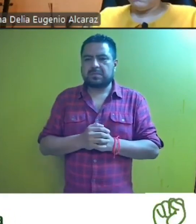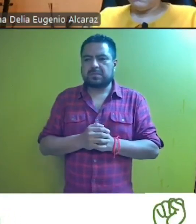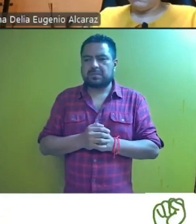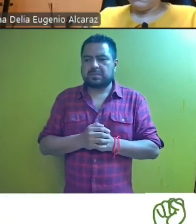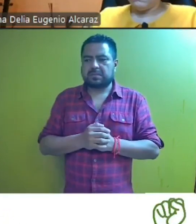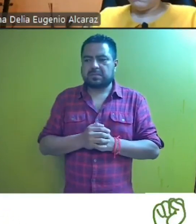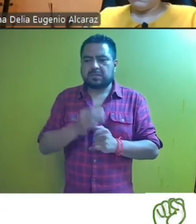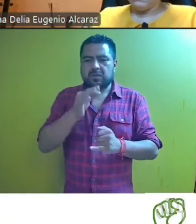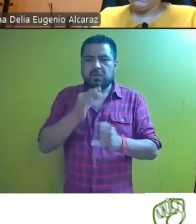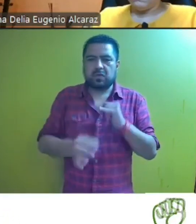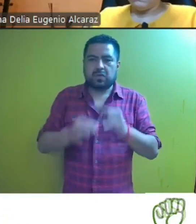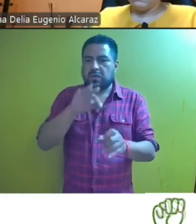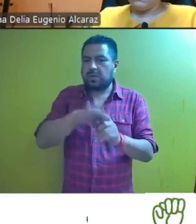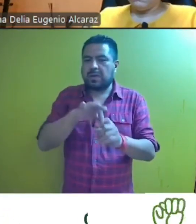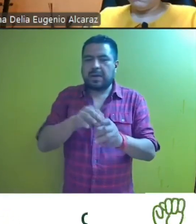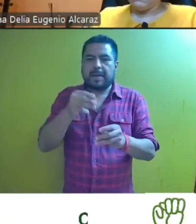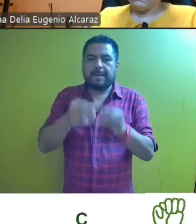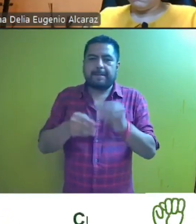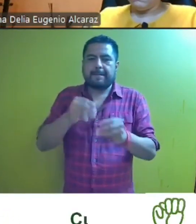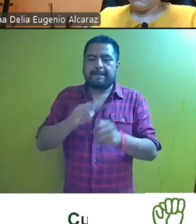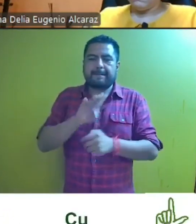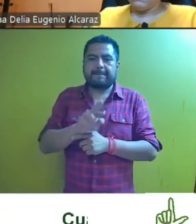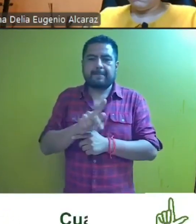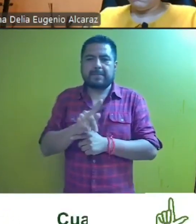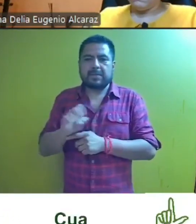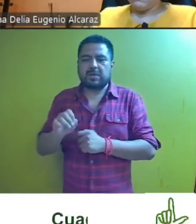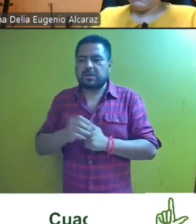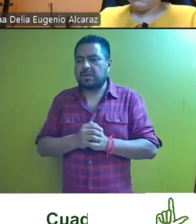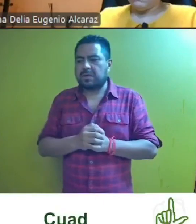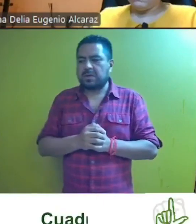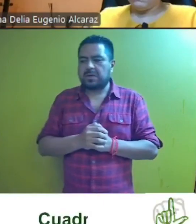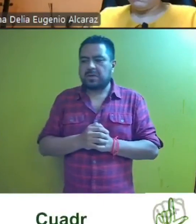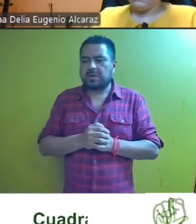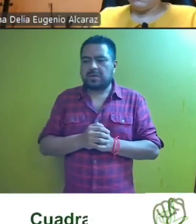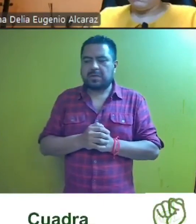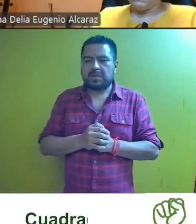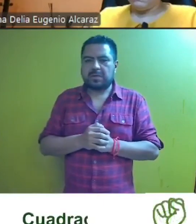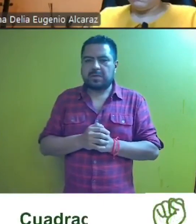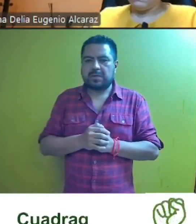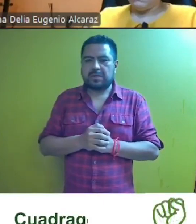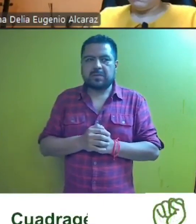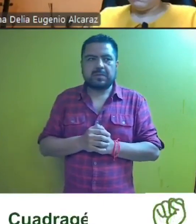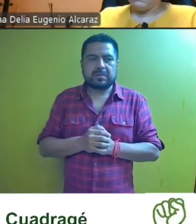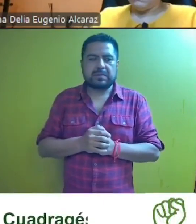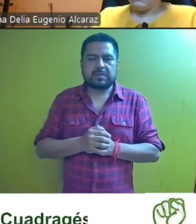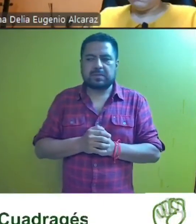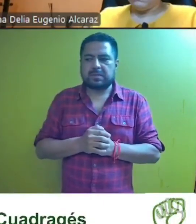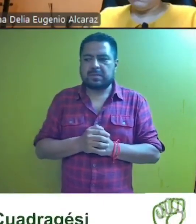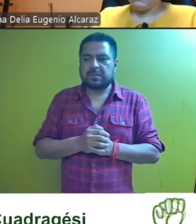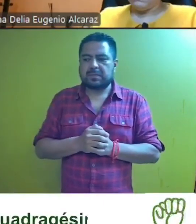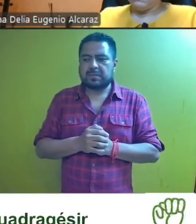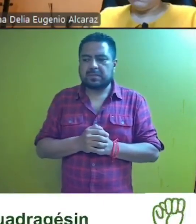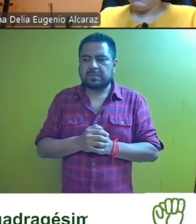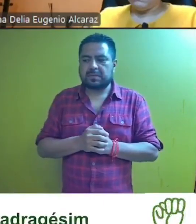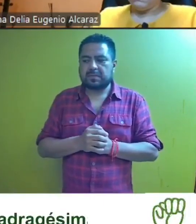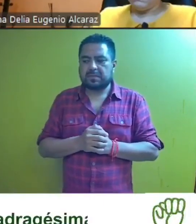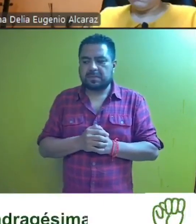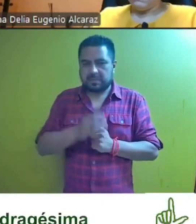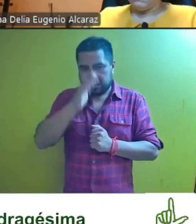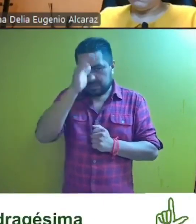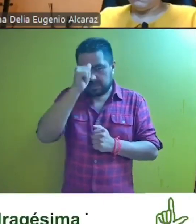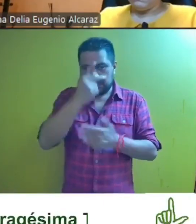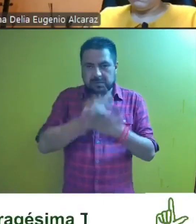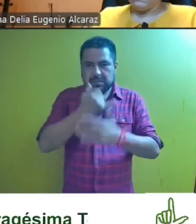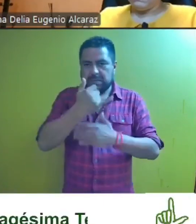Por último, tomó la votación de la magistrada Hilda Rosa Delgado Brito. Gracias, magistrada. magistrada. A